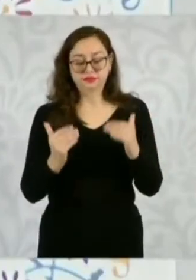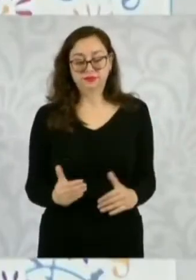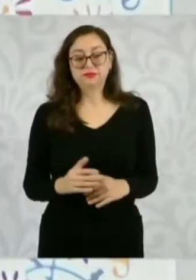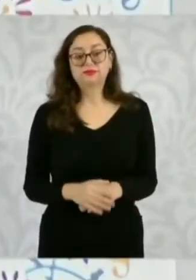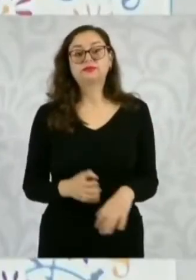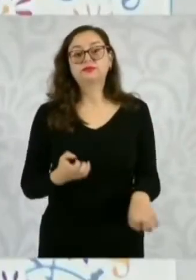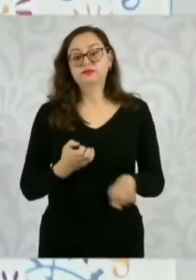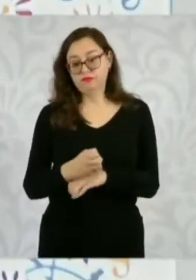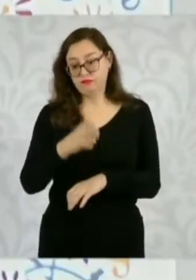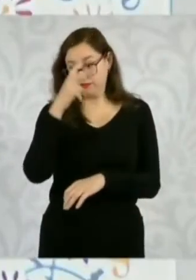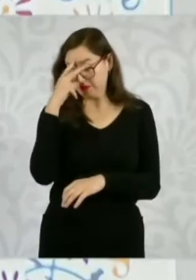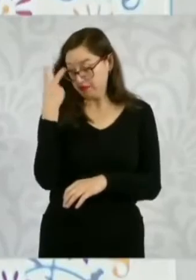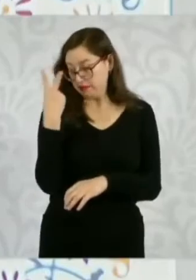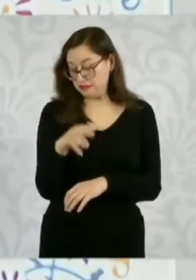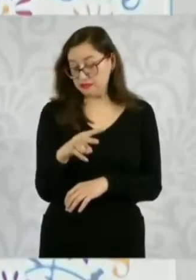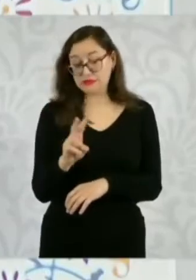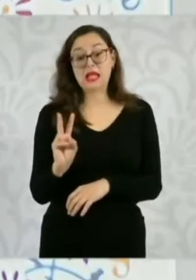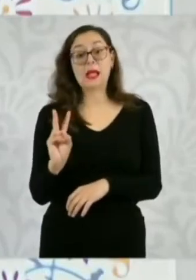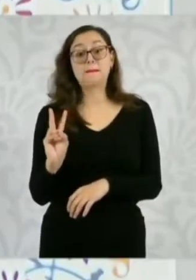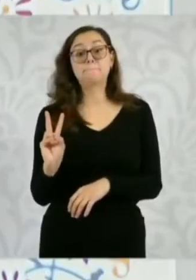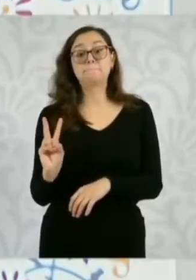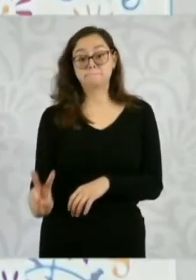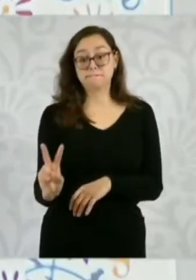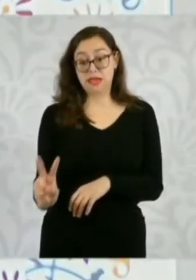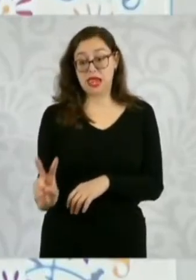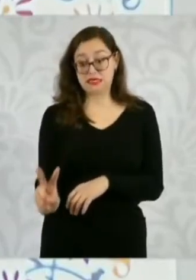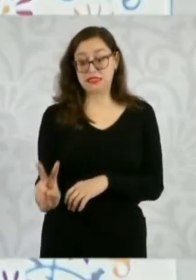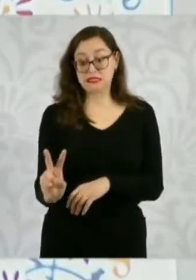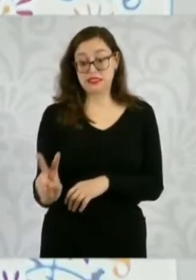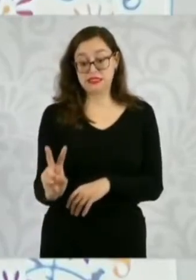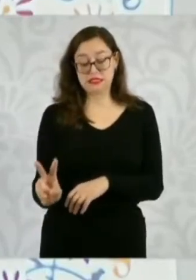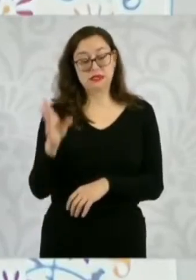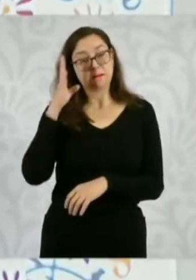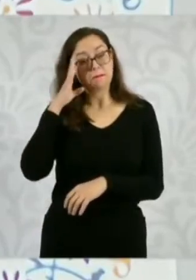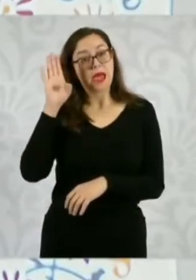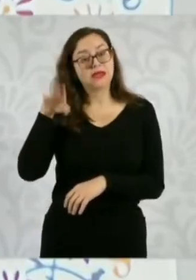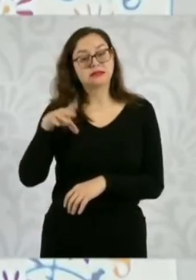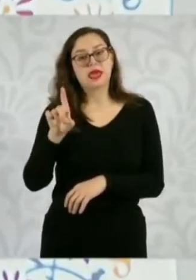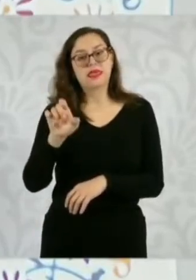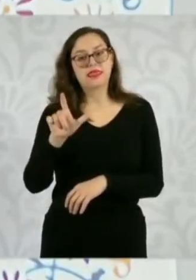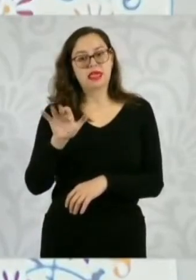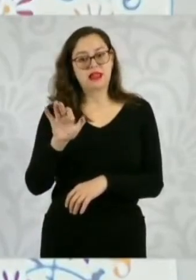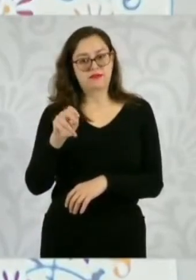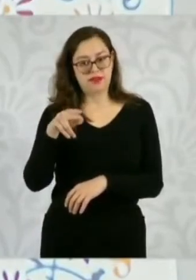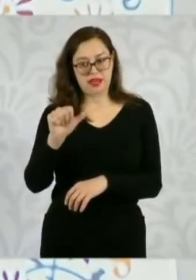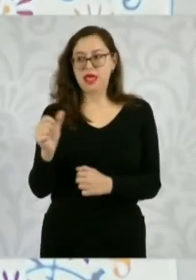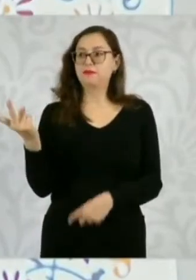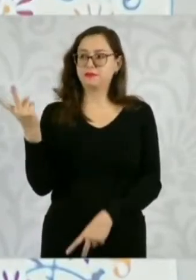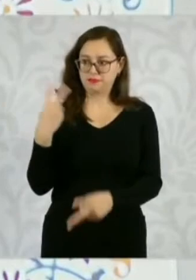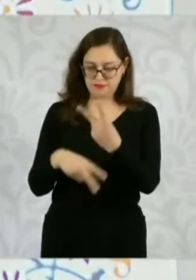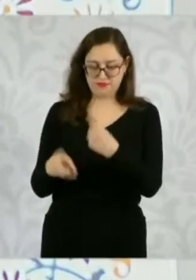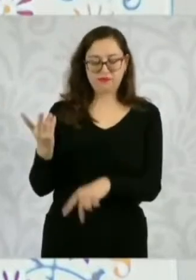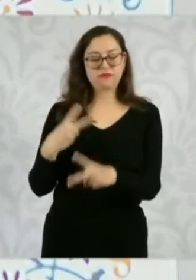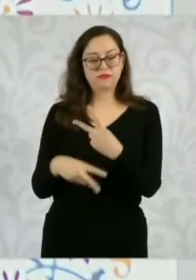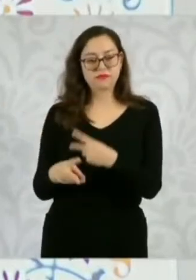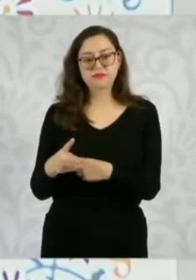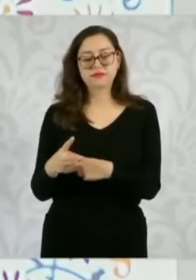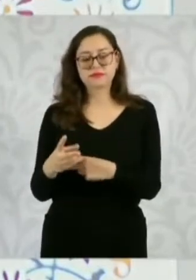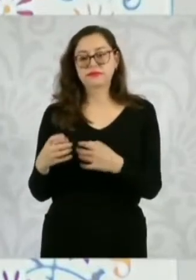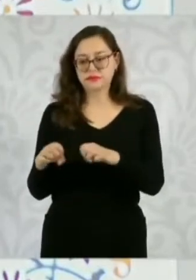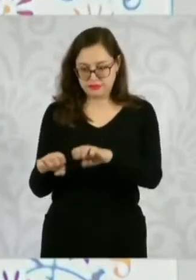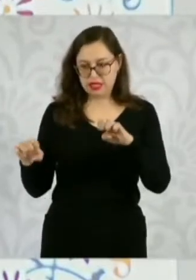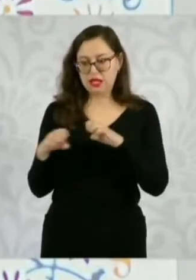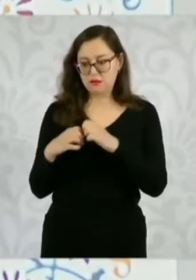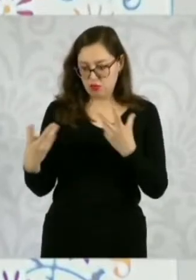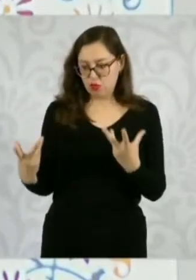viene la maestra Delfina. Me voy a reunir con ella, con su equipo. El objetivo del programa que presentamos